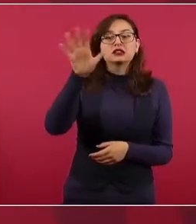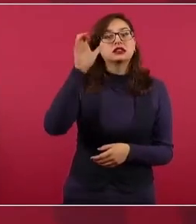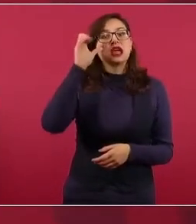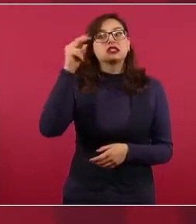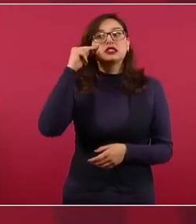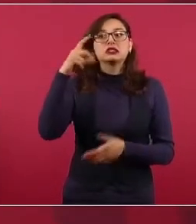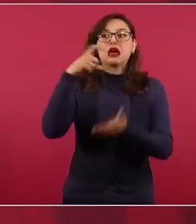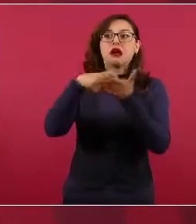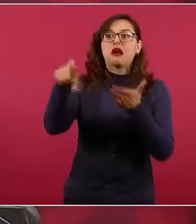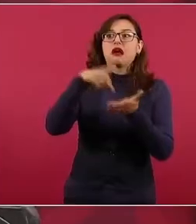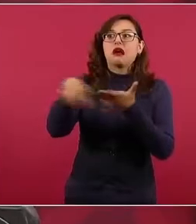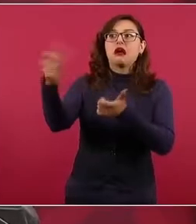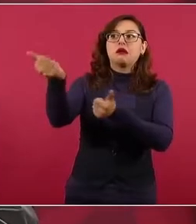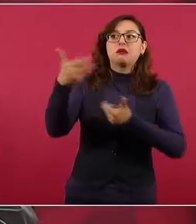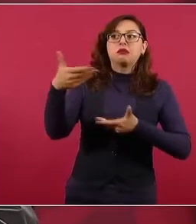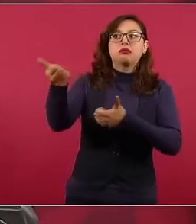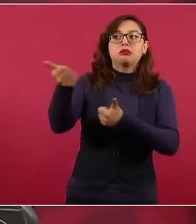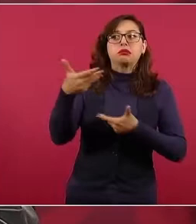China.